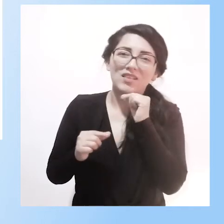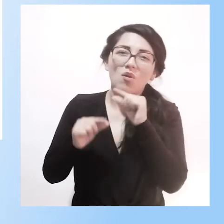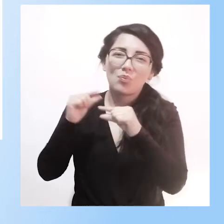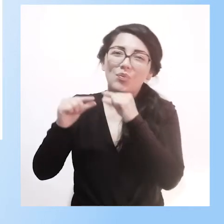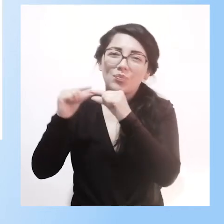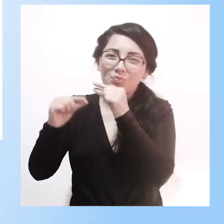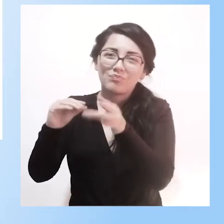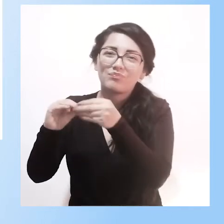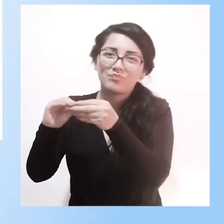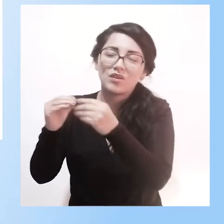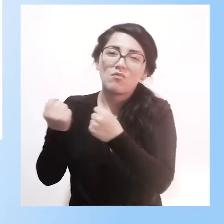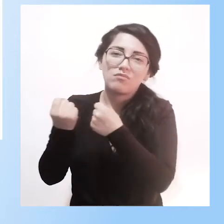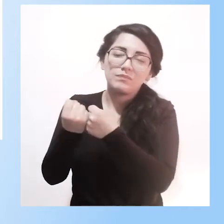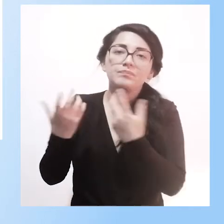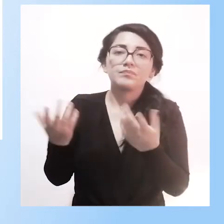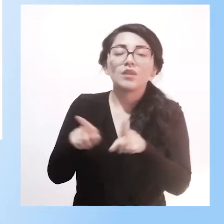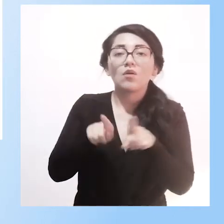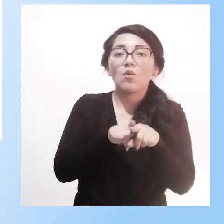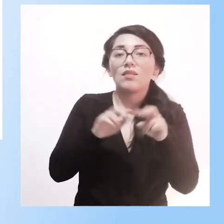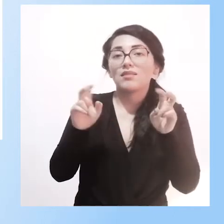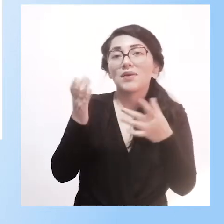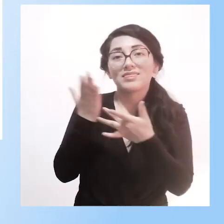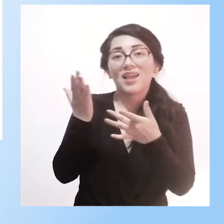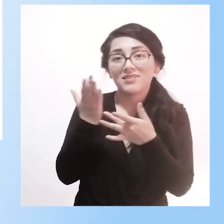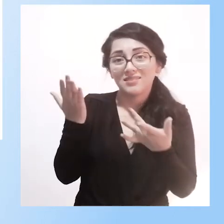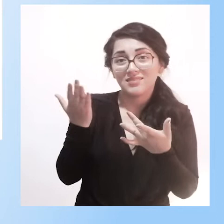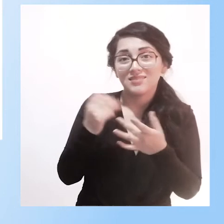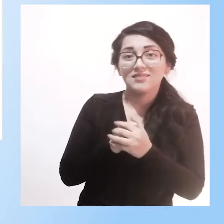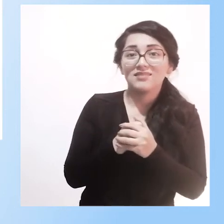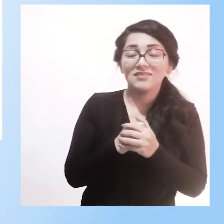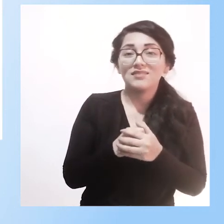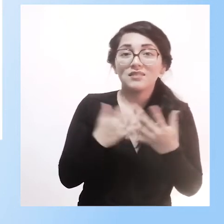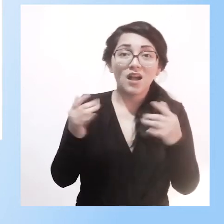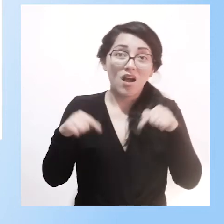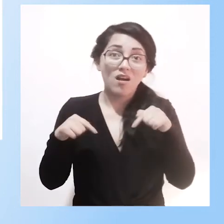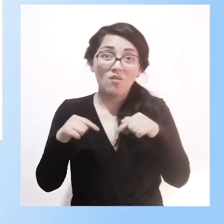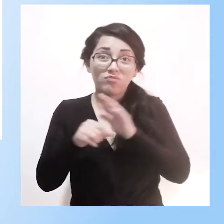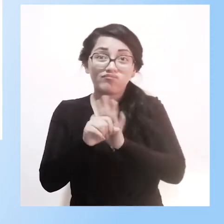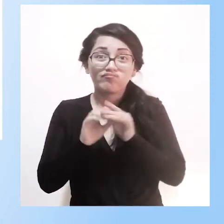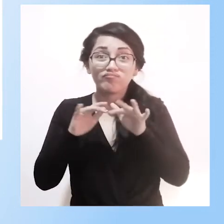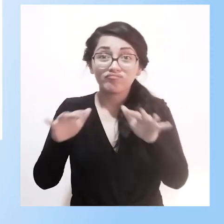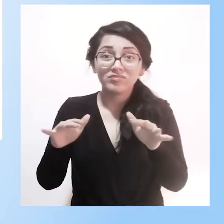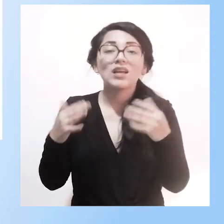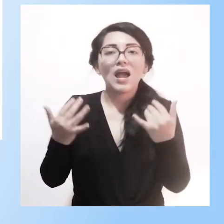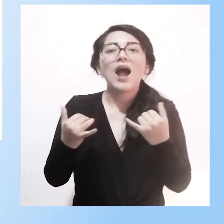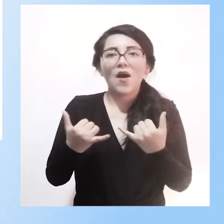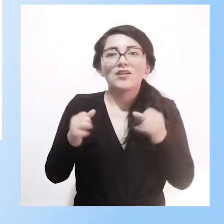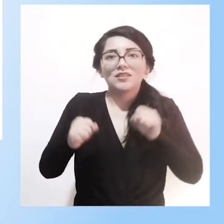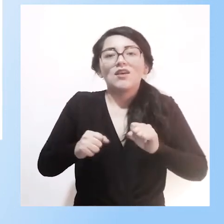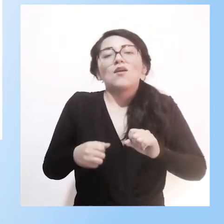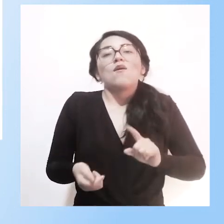para la implementación del programa apoyados en las TIC y en las TAC. Bueno, realmente ahora con lo de la pandemia, si nos ha permitido de alguna